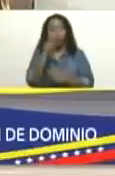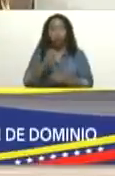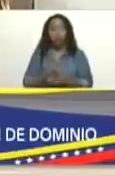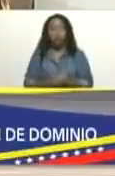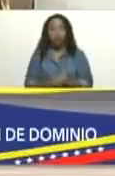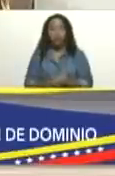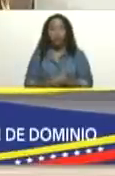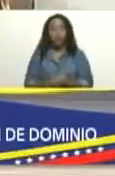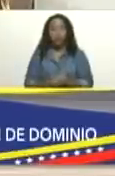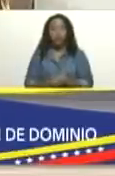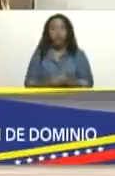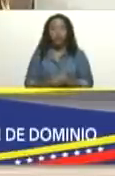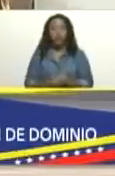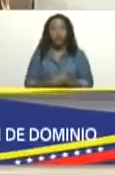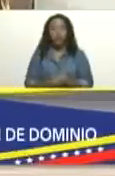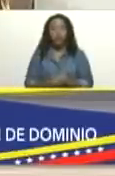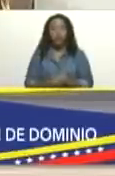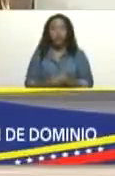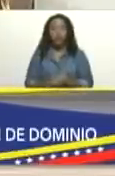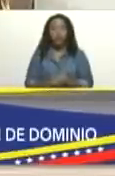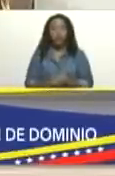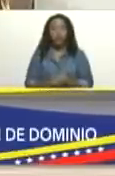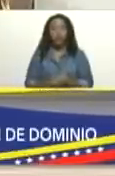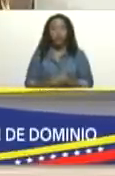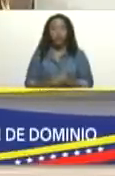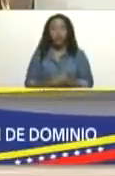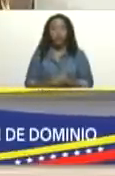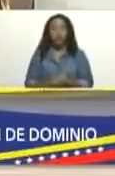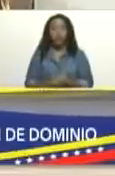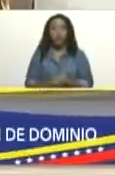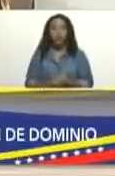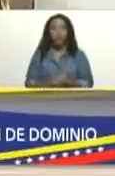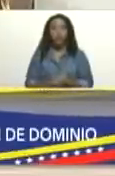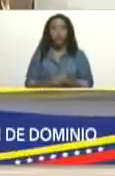yo tenía aquí algunos datos pero me quitaron la ficha aquí están